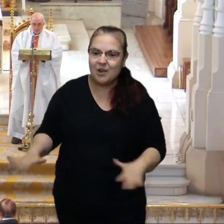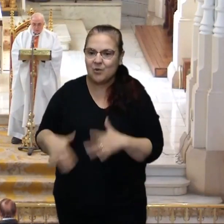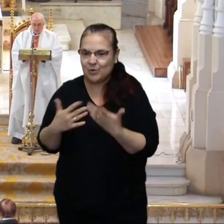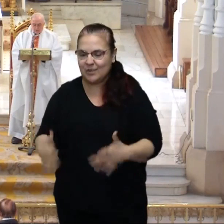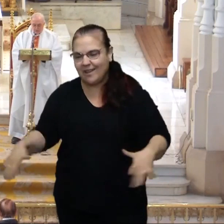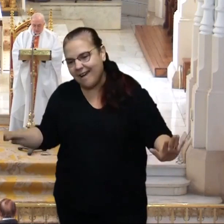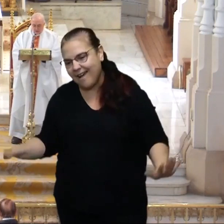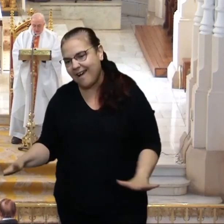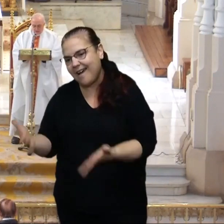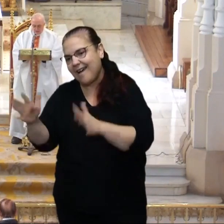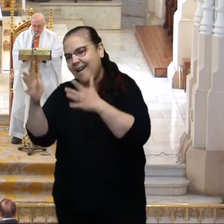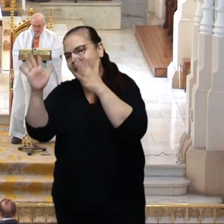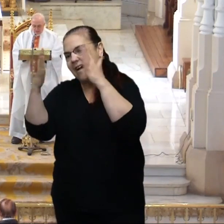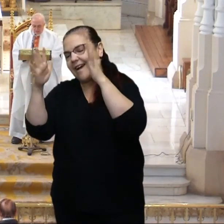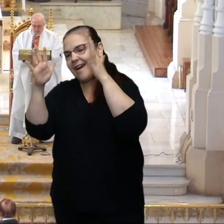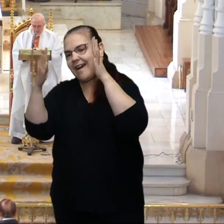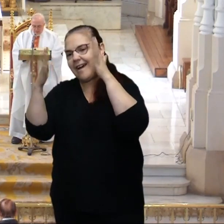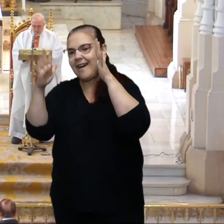¡Aleluya!